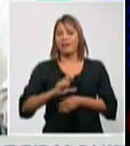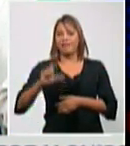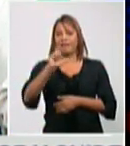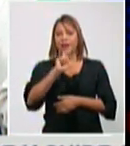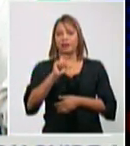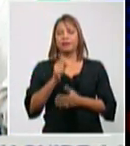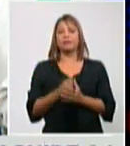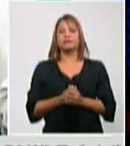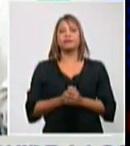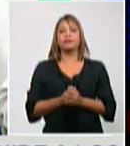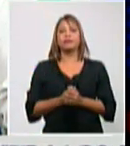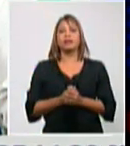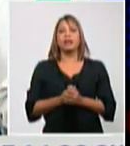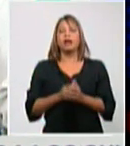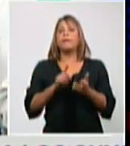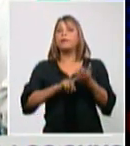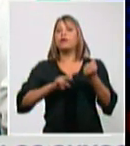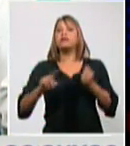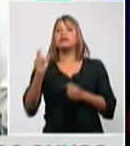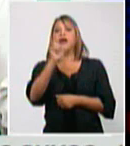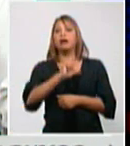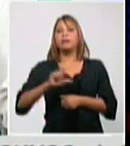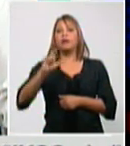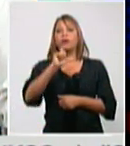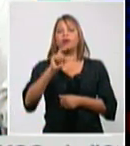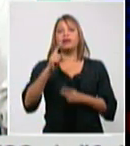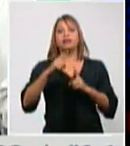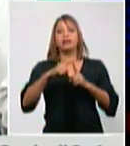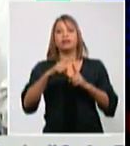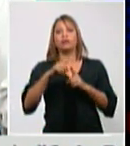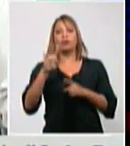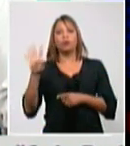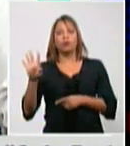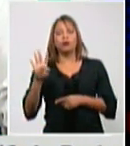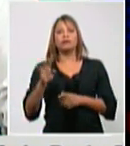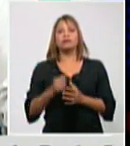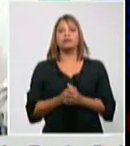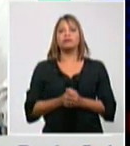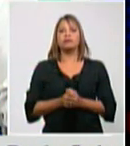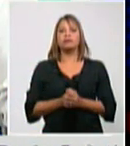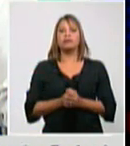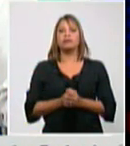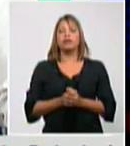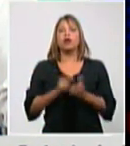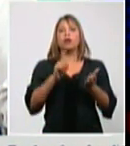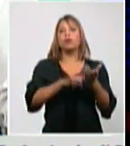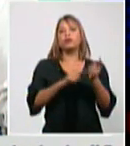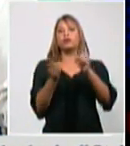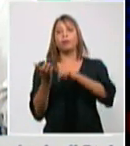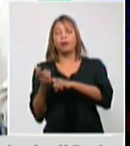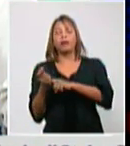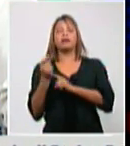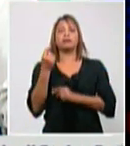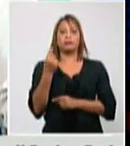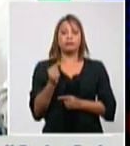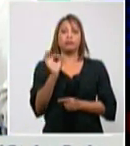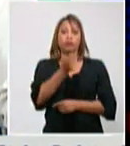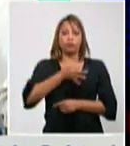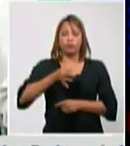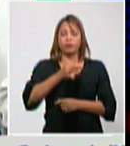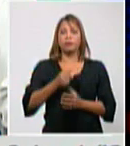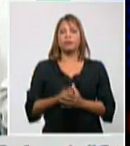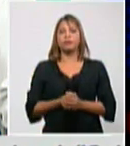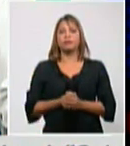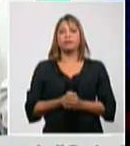municipio Camagüey de Las Tunas 4 del municipio Puerto Padre de Holguín 6 del municipio